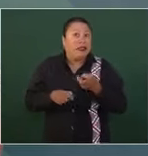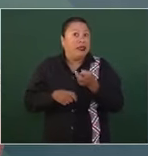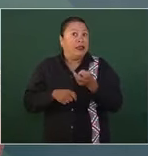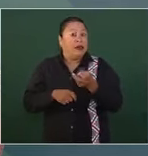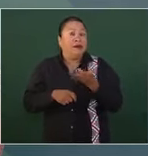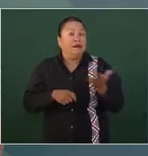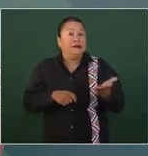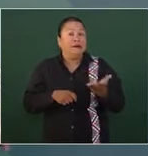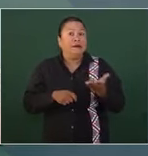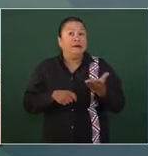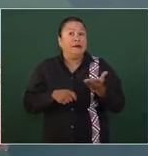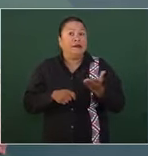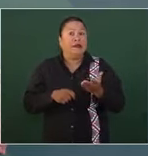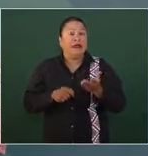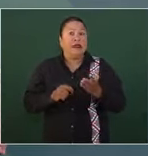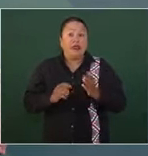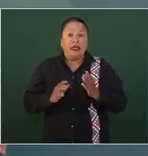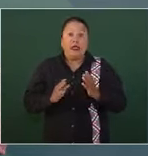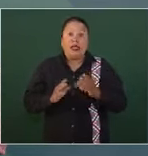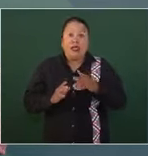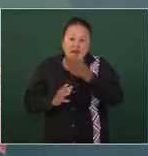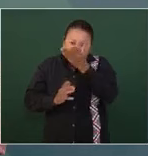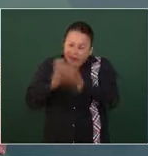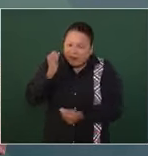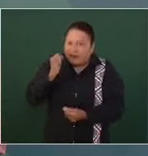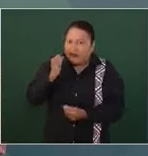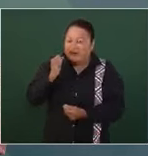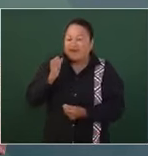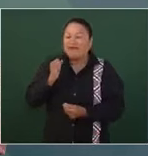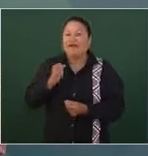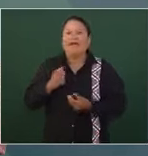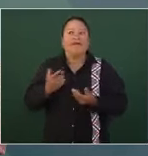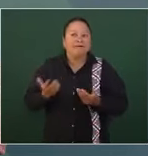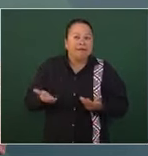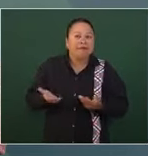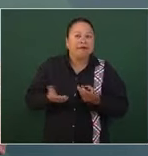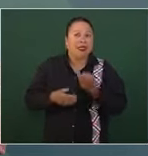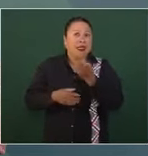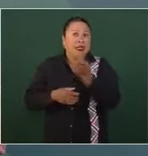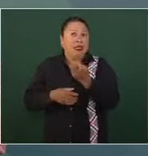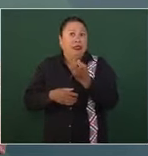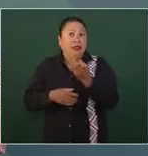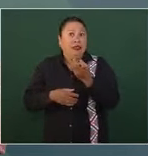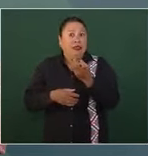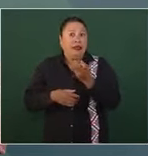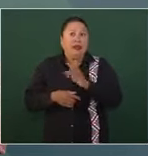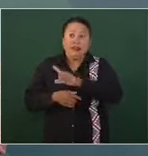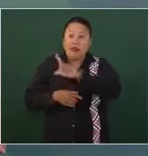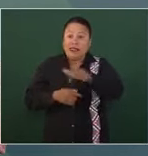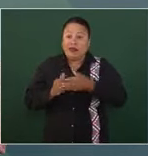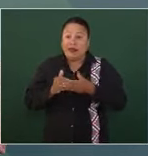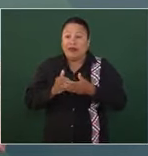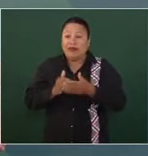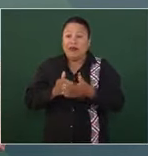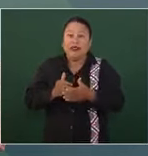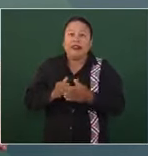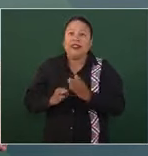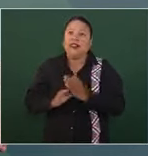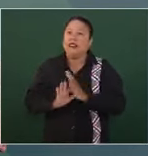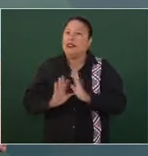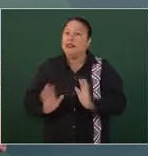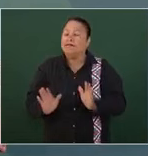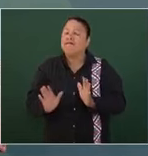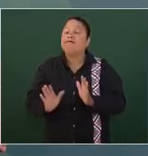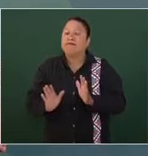logra evadirse y finalmente tuvimos el resultado